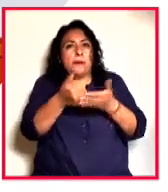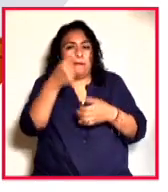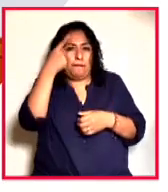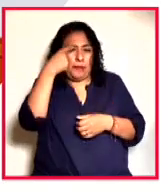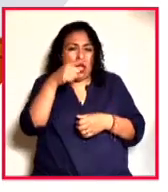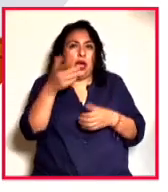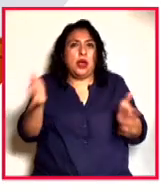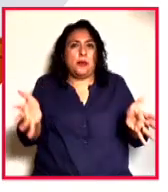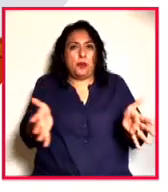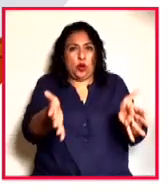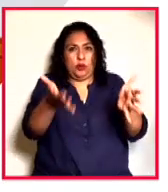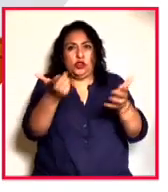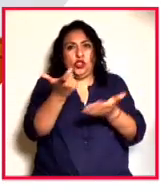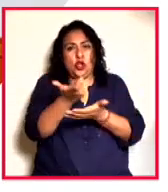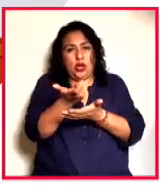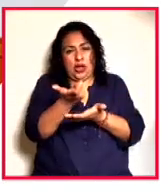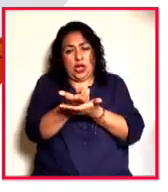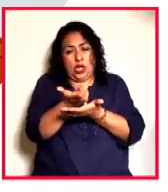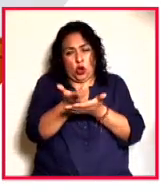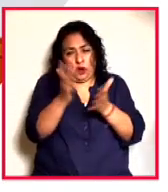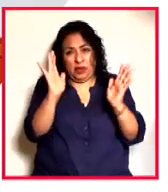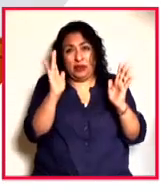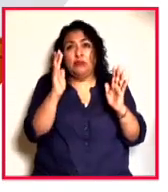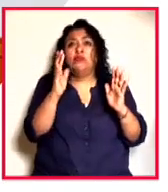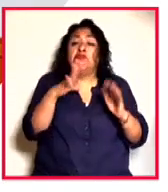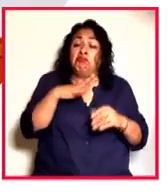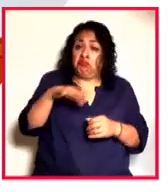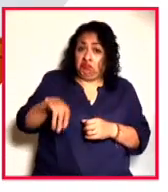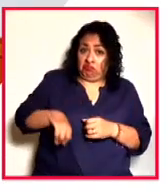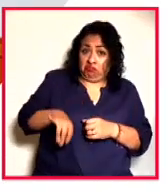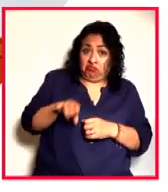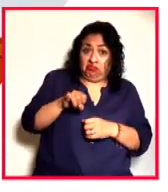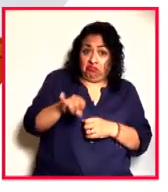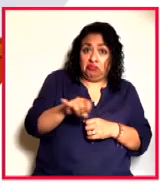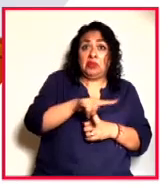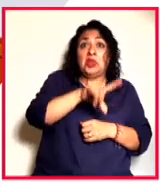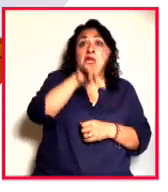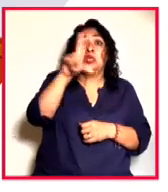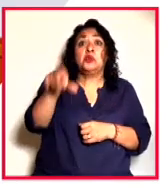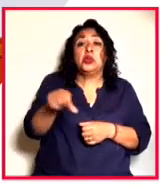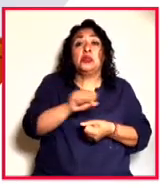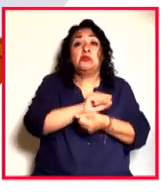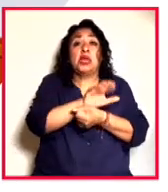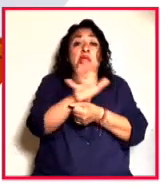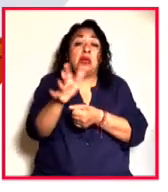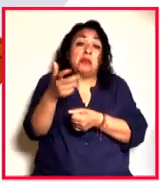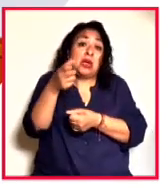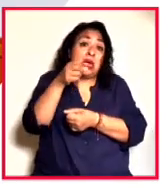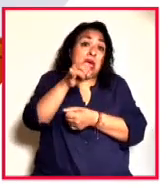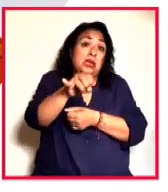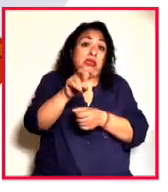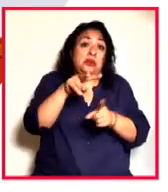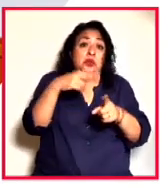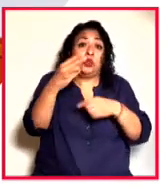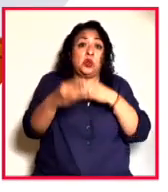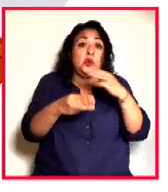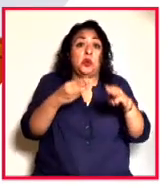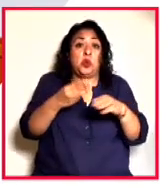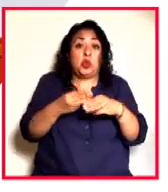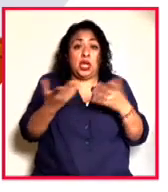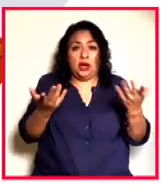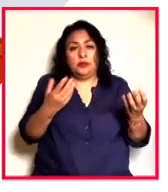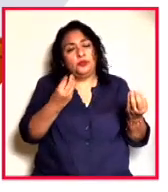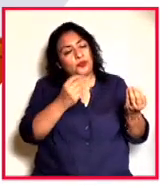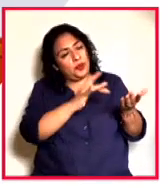promoción económica así es que cosas interesantes post pandemia así las cosas en visión global muchas